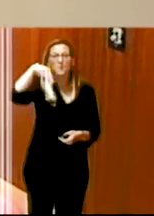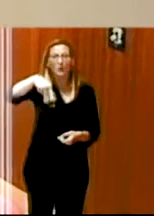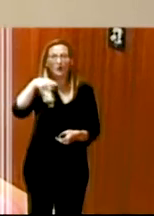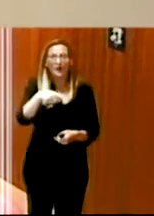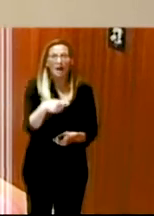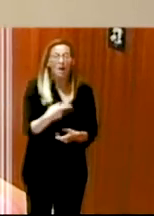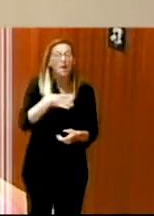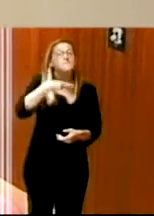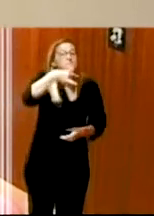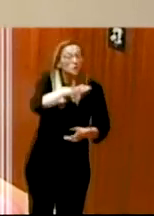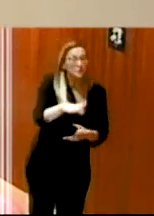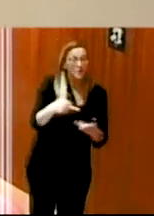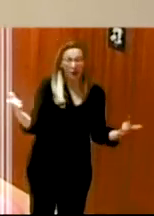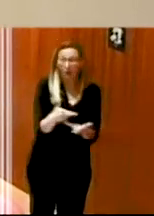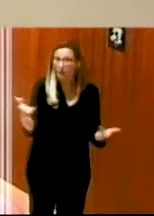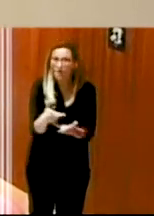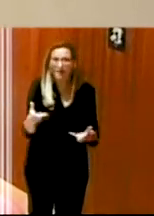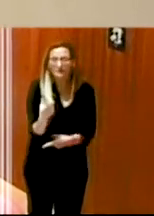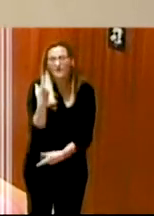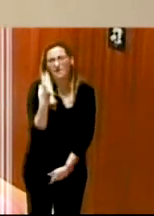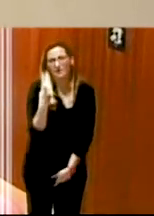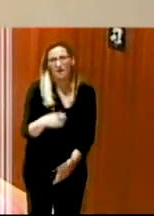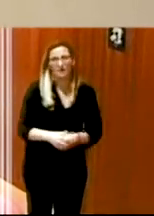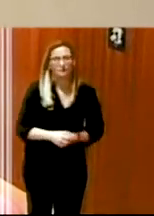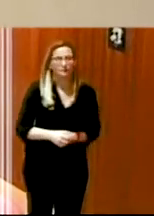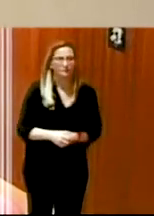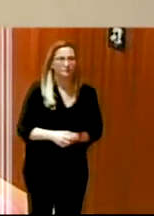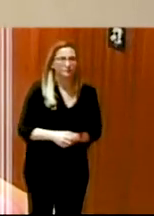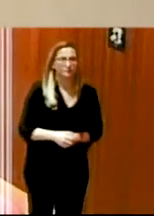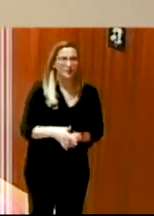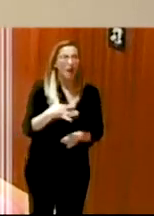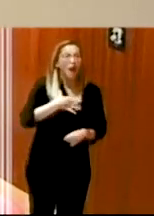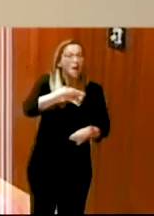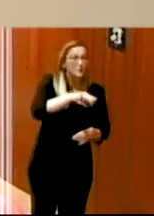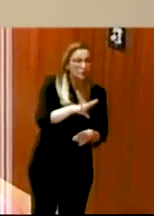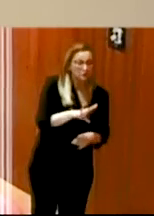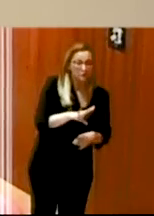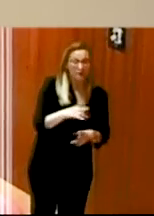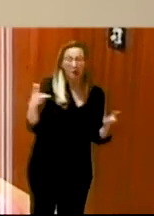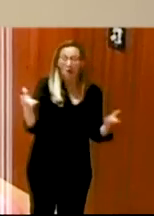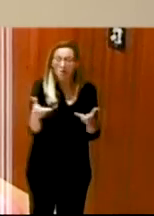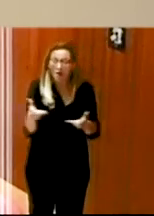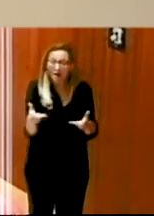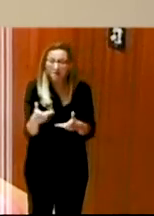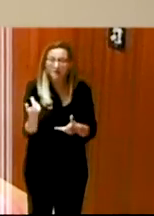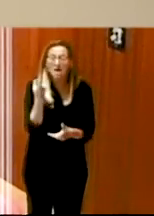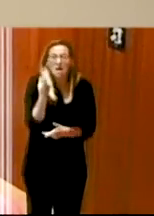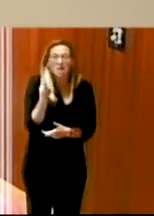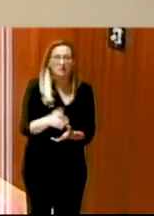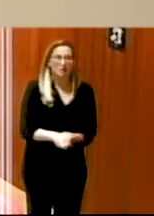todos ellos hablaban de esto de que realmente la inclusión es posible es urgente y es necesaria